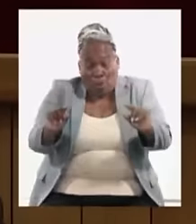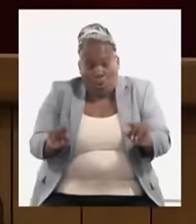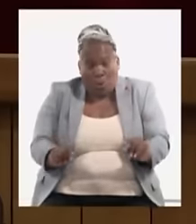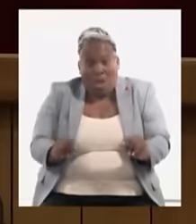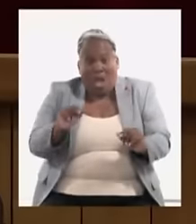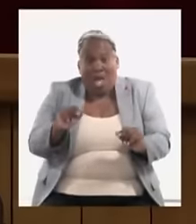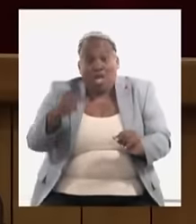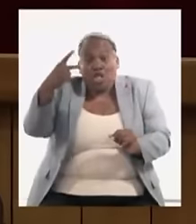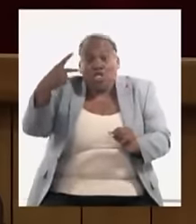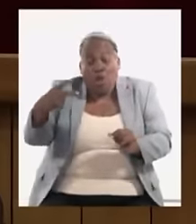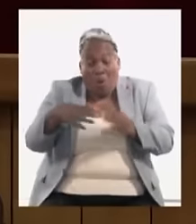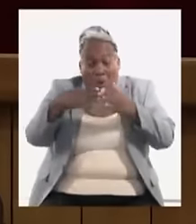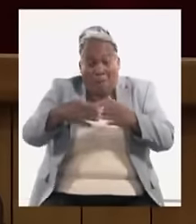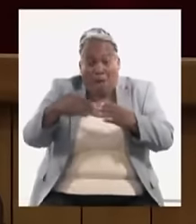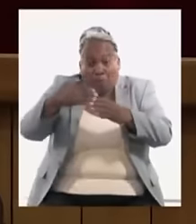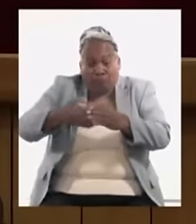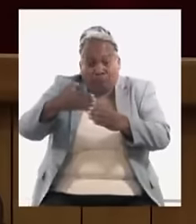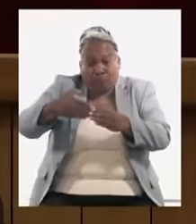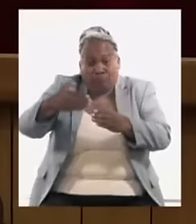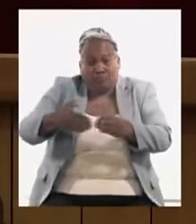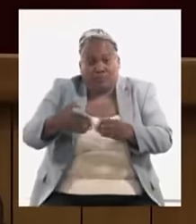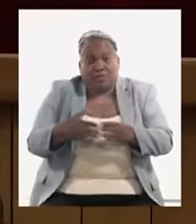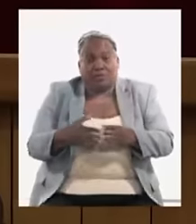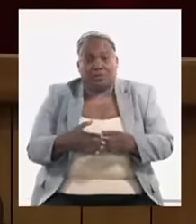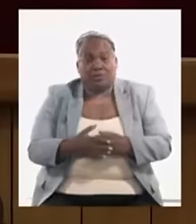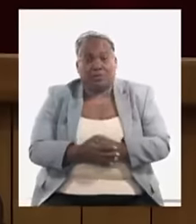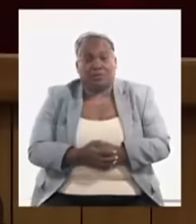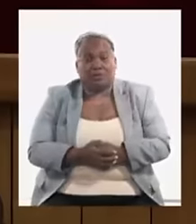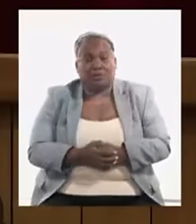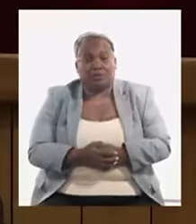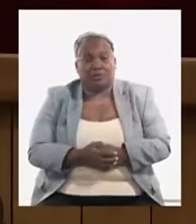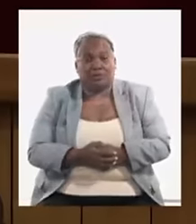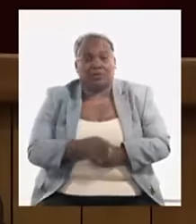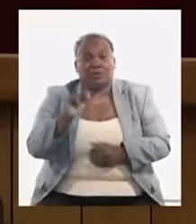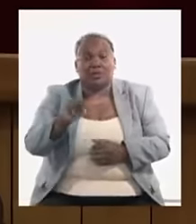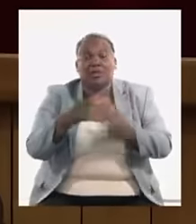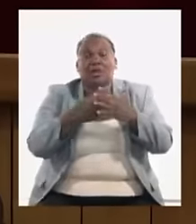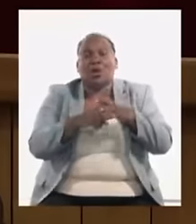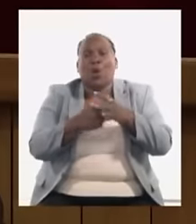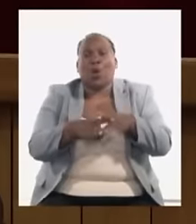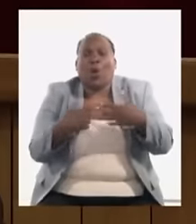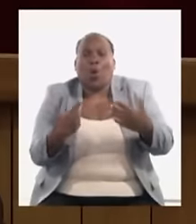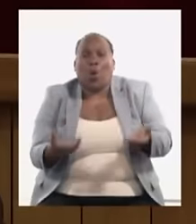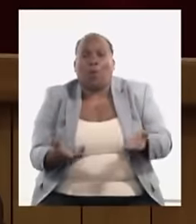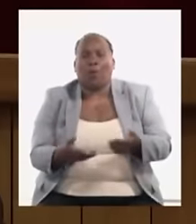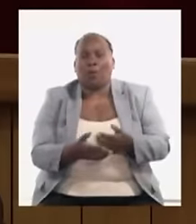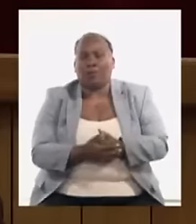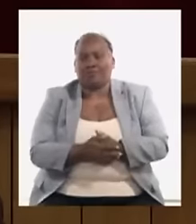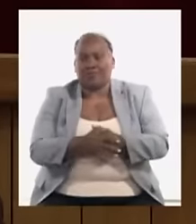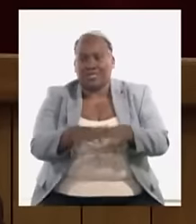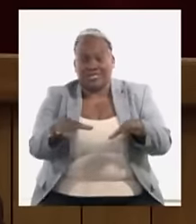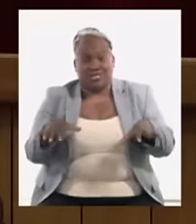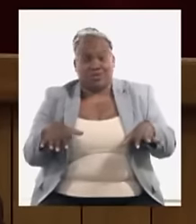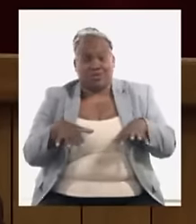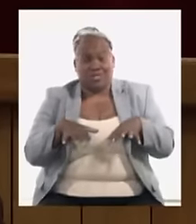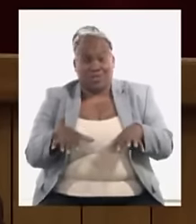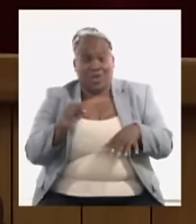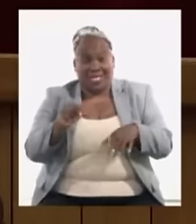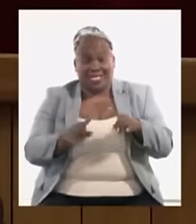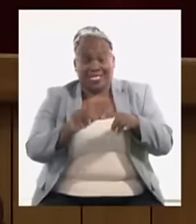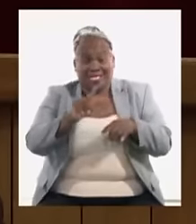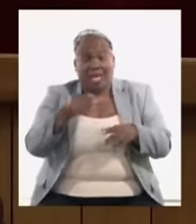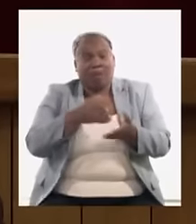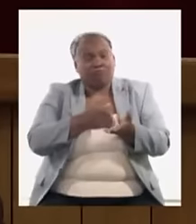dos barcos de arroz para Cuba y tenemos que ver cómo resolver esa situación pero eso es un tema que